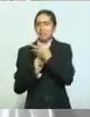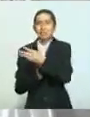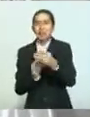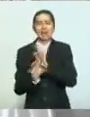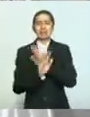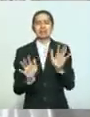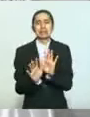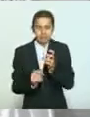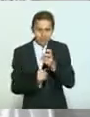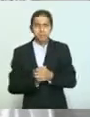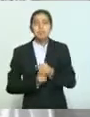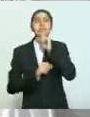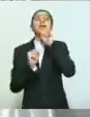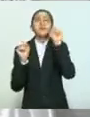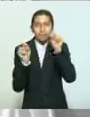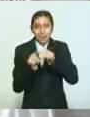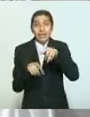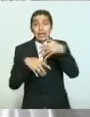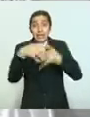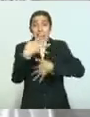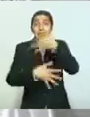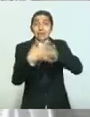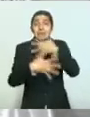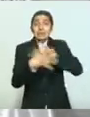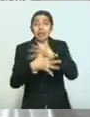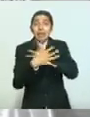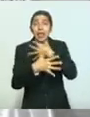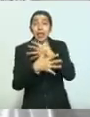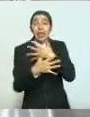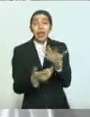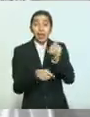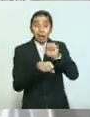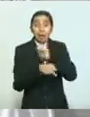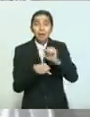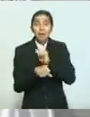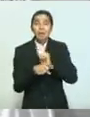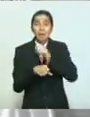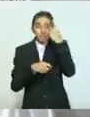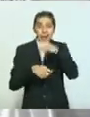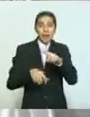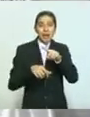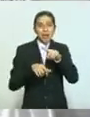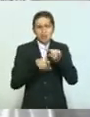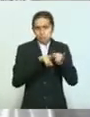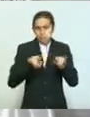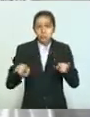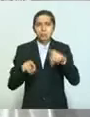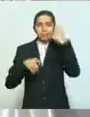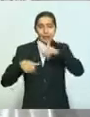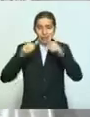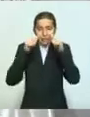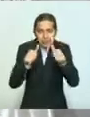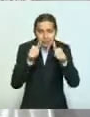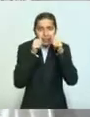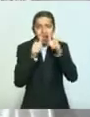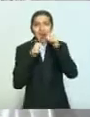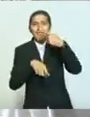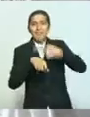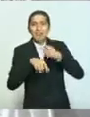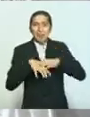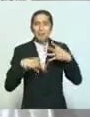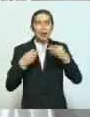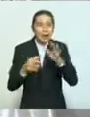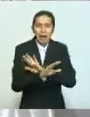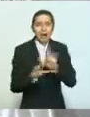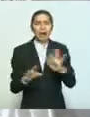entregamos 15 vehículos para atender otras enfermedades y no perder la capacidad que